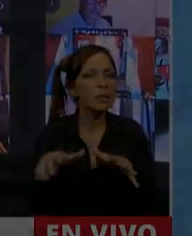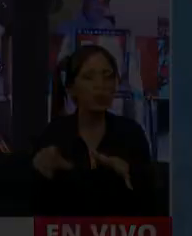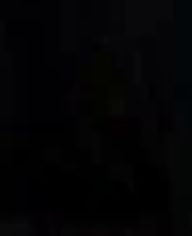diputada.